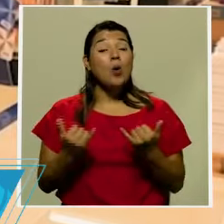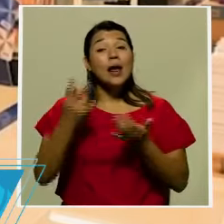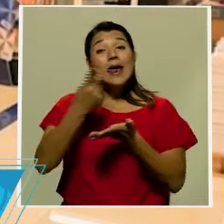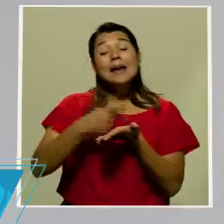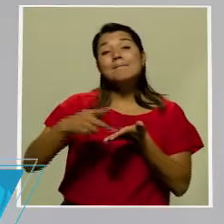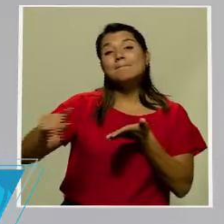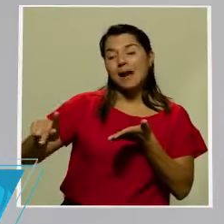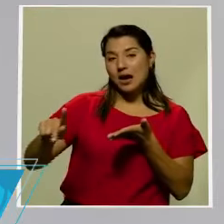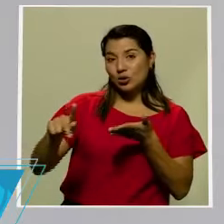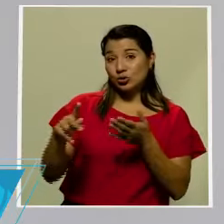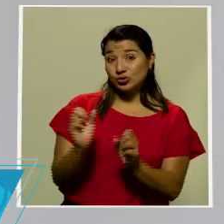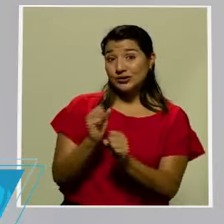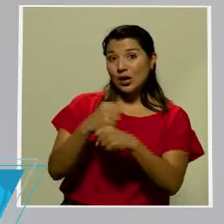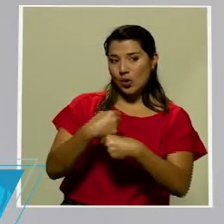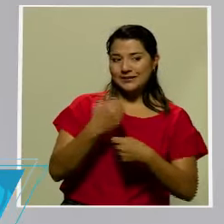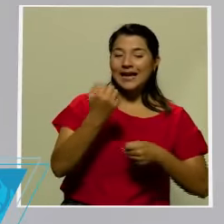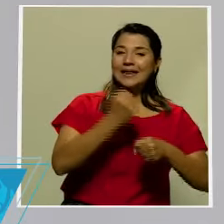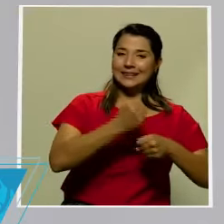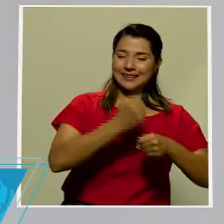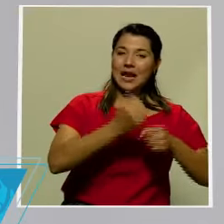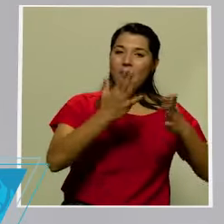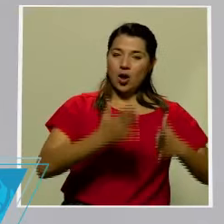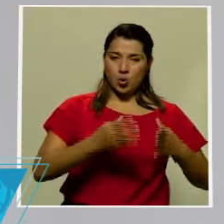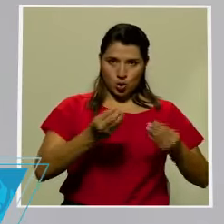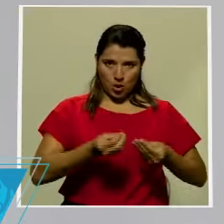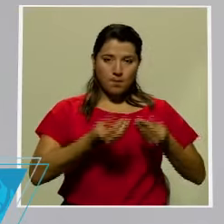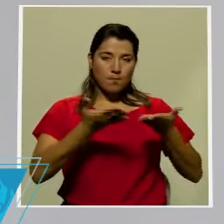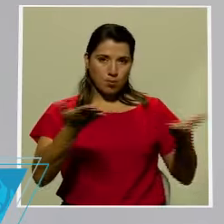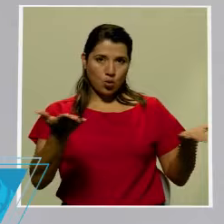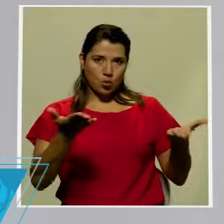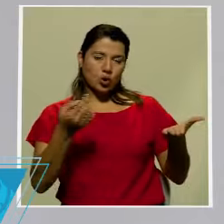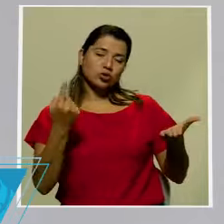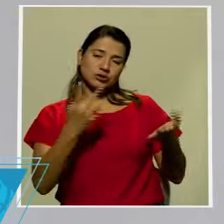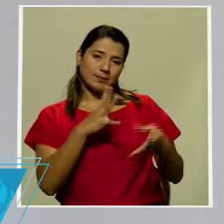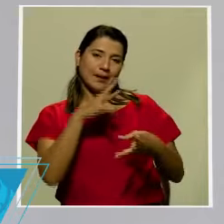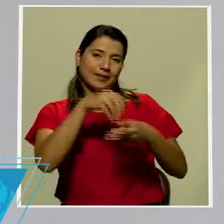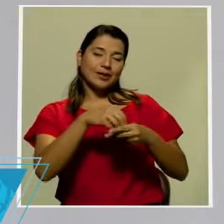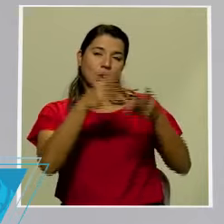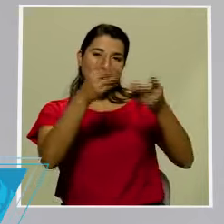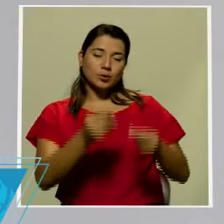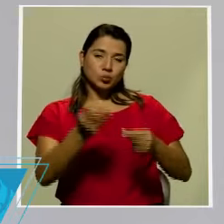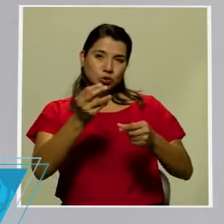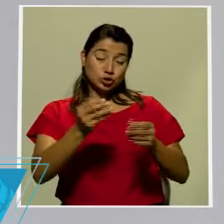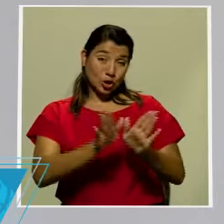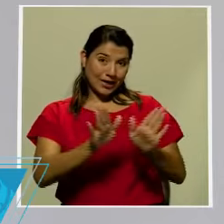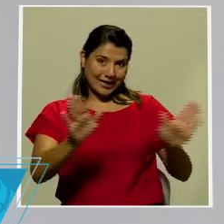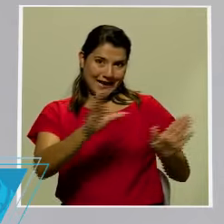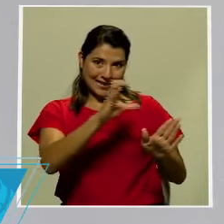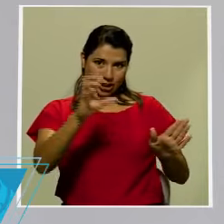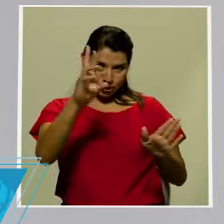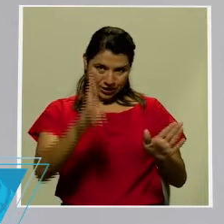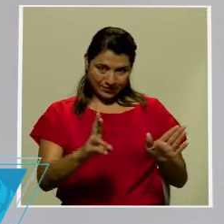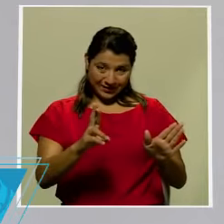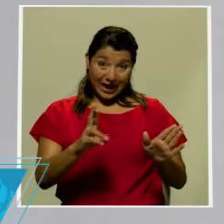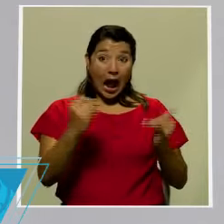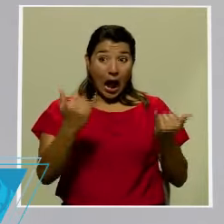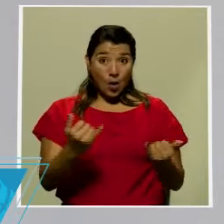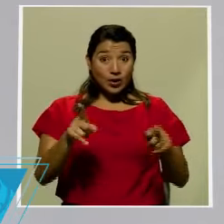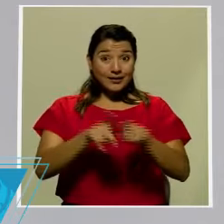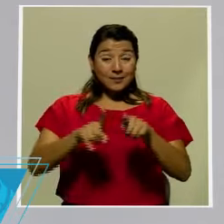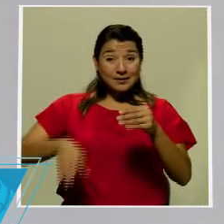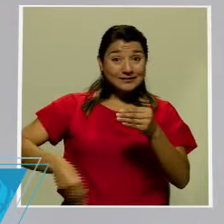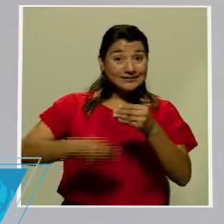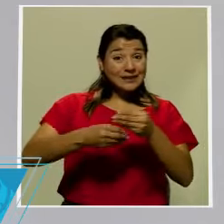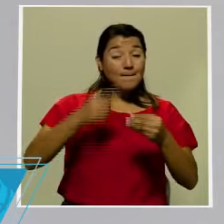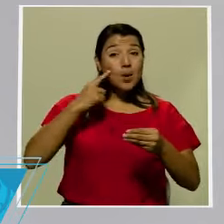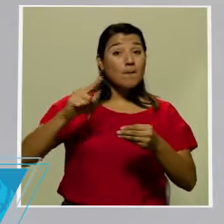realizará no solo a los servidores públicos que han estado tradicionalmente dentro del presupuesto general de la República, sino que también por